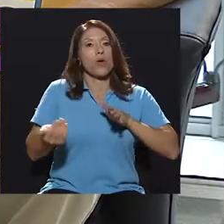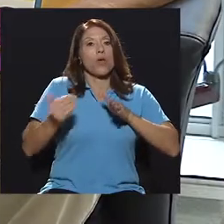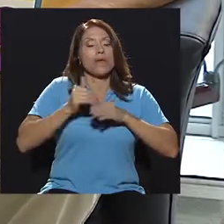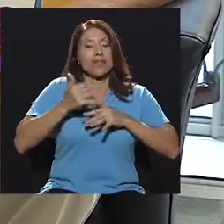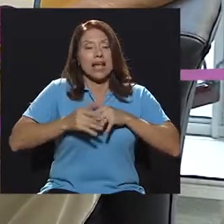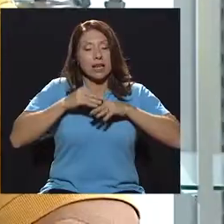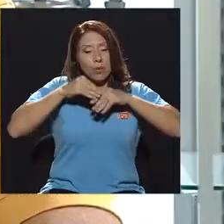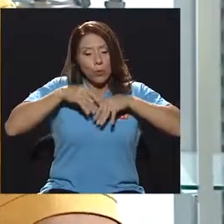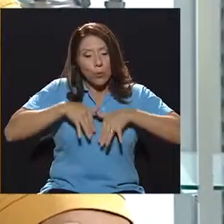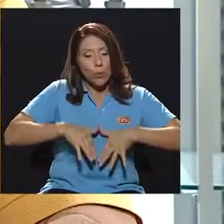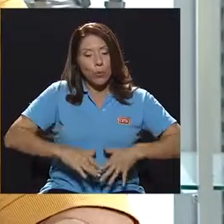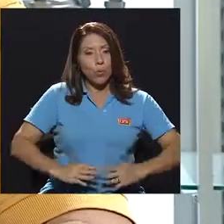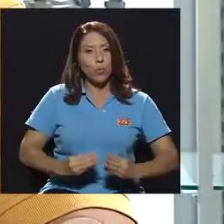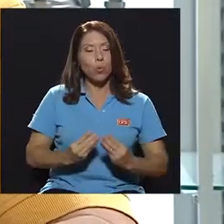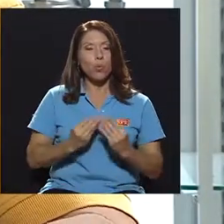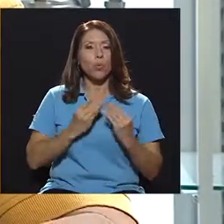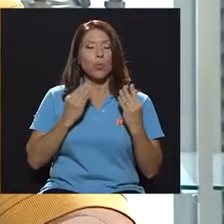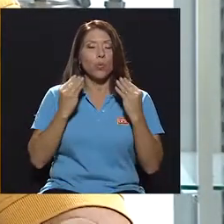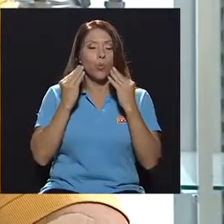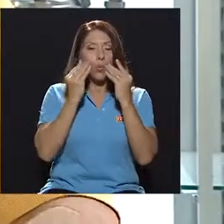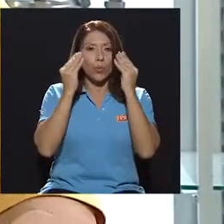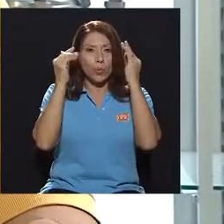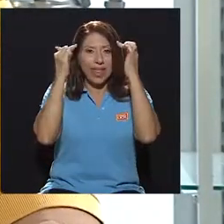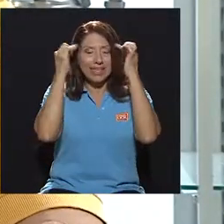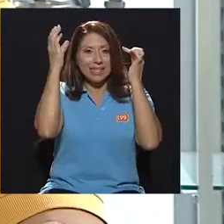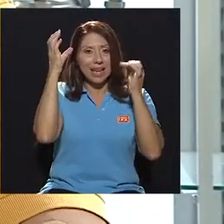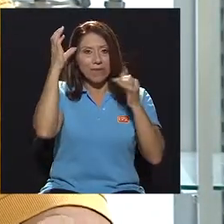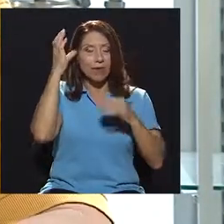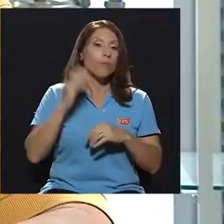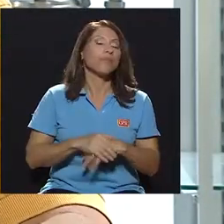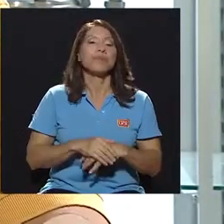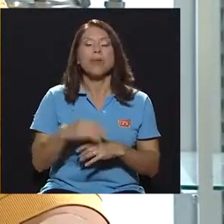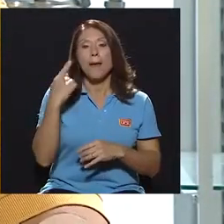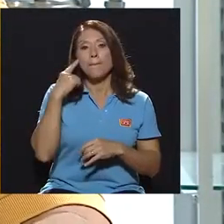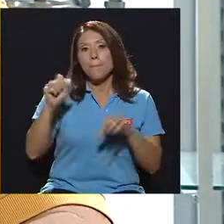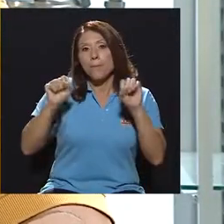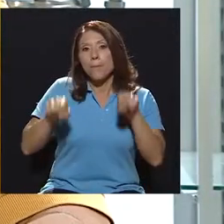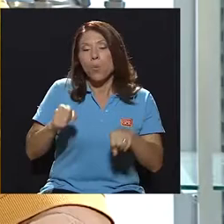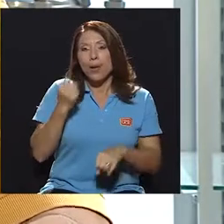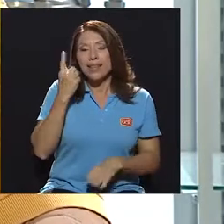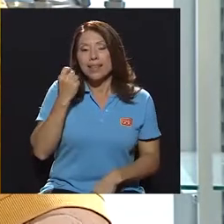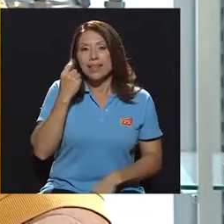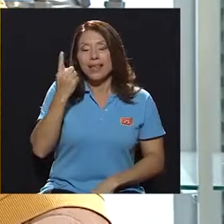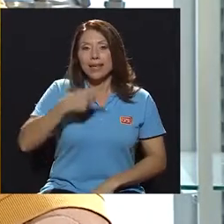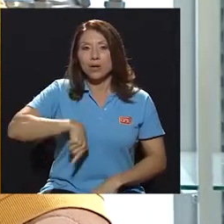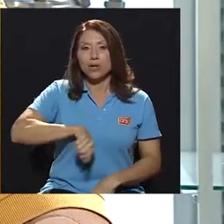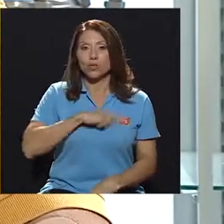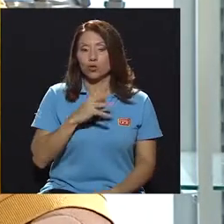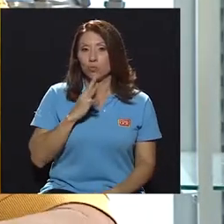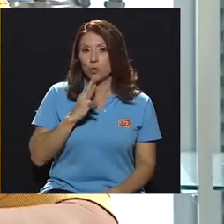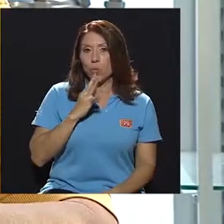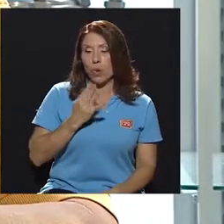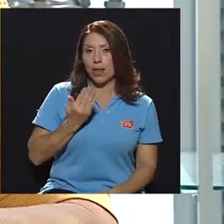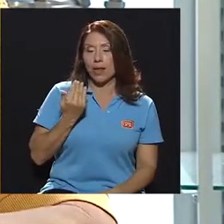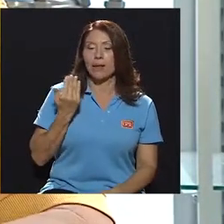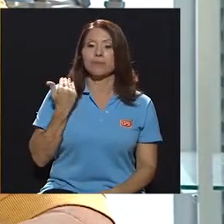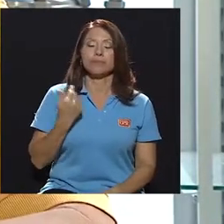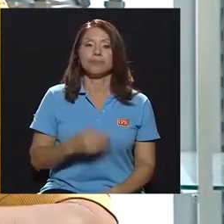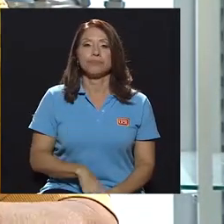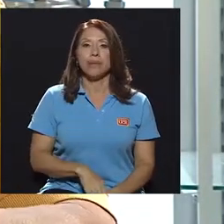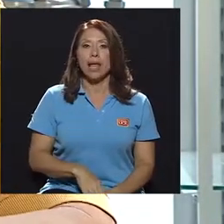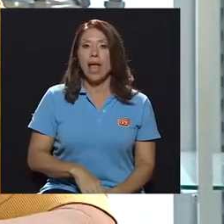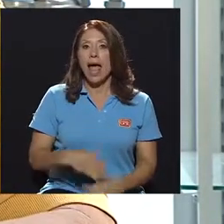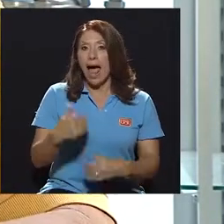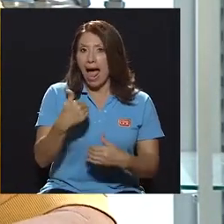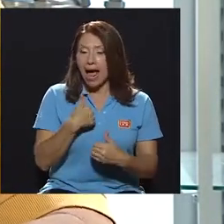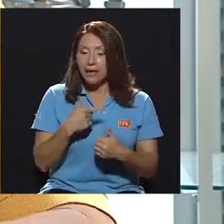como es el cerebro. Johnny, entonces, para poder entender de lo que hemos conversado en estos pocos minutos, existe